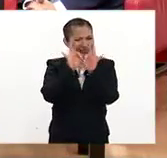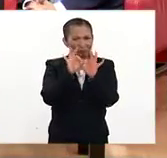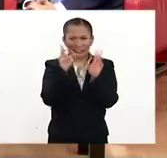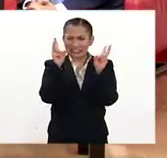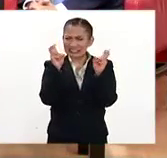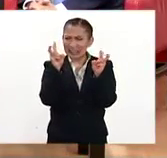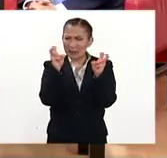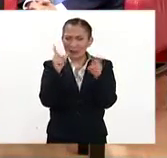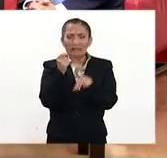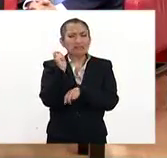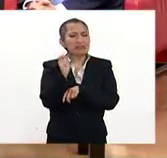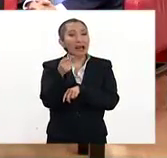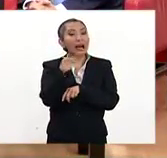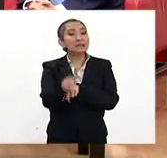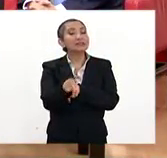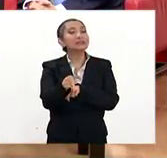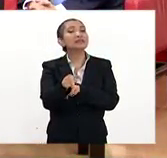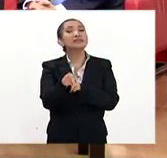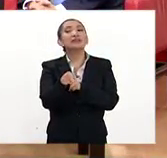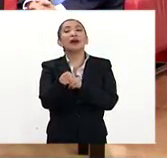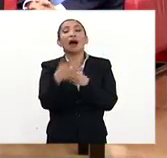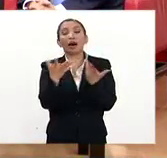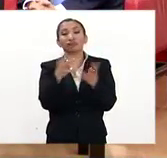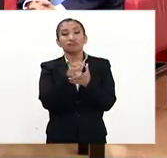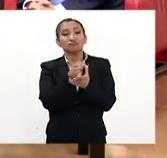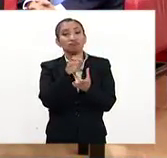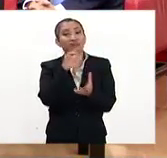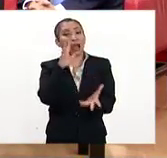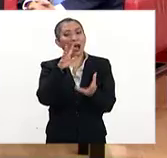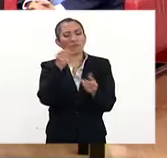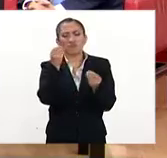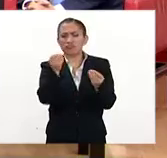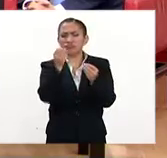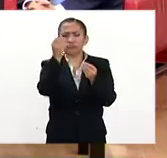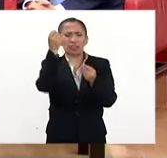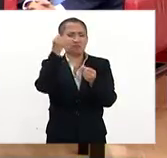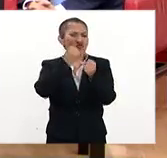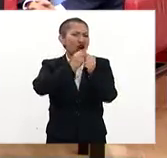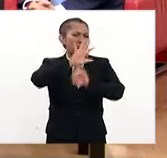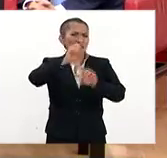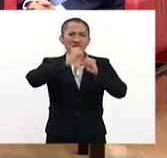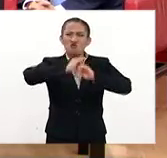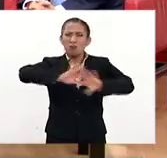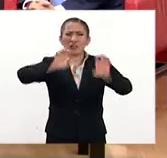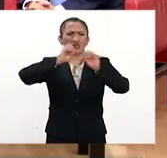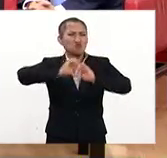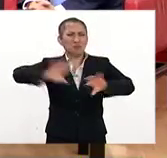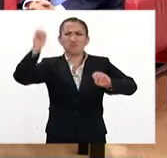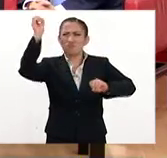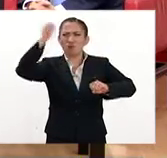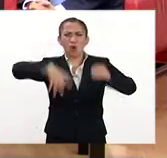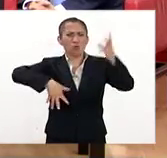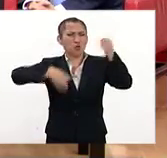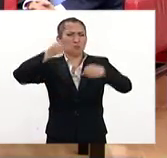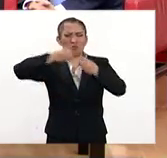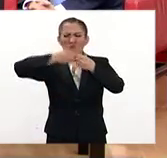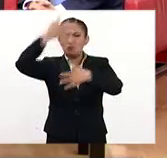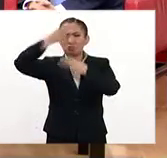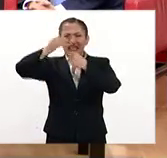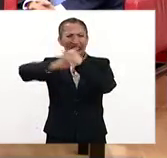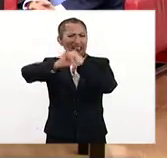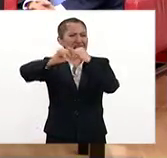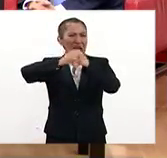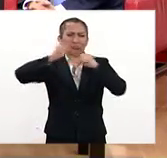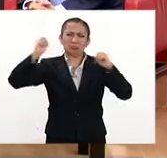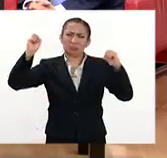interesante, que es una gran cantidad de información, sobre todo que se da a través de las redes